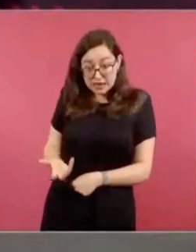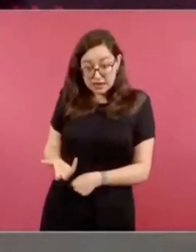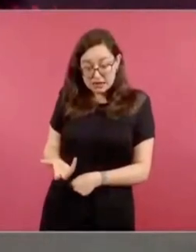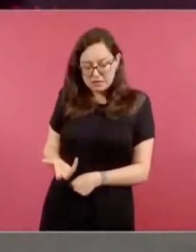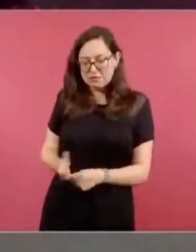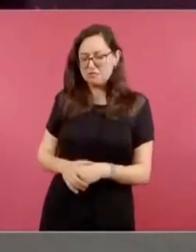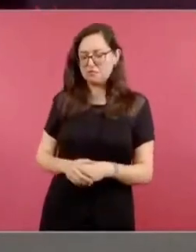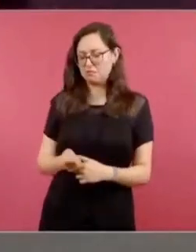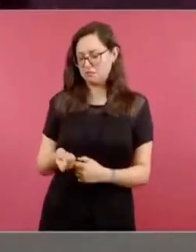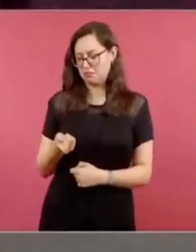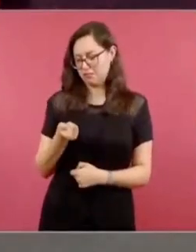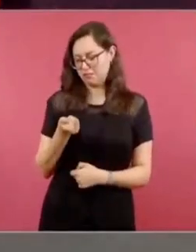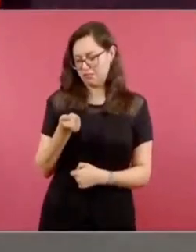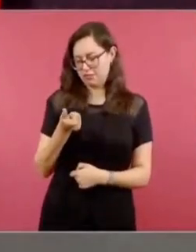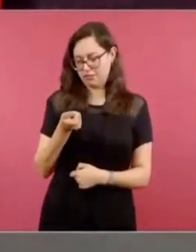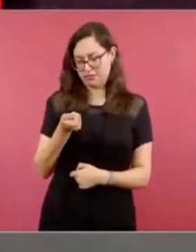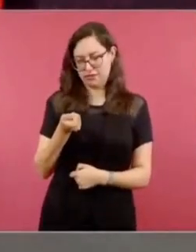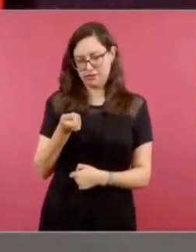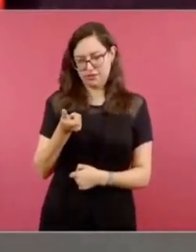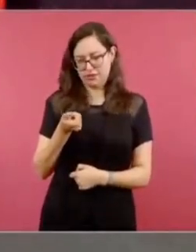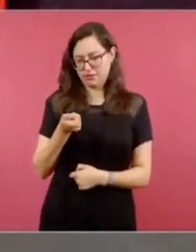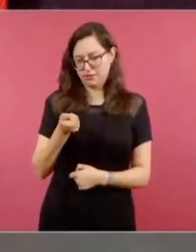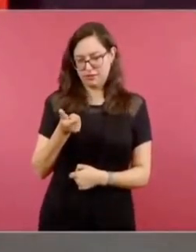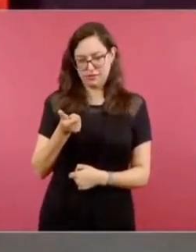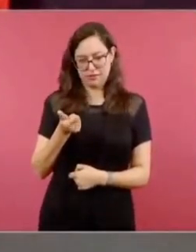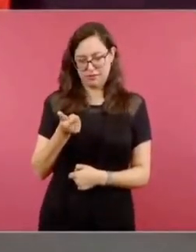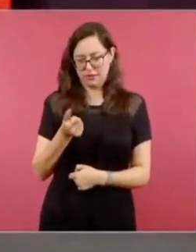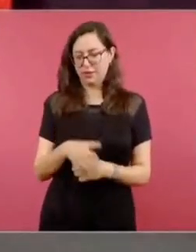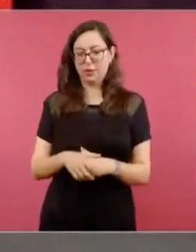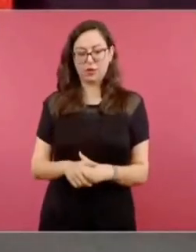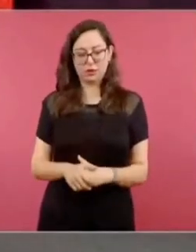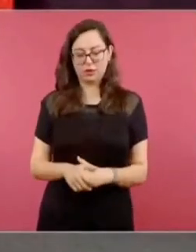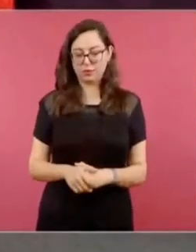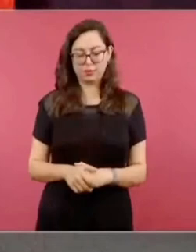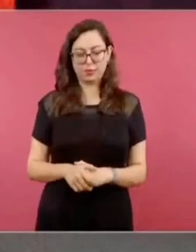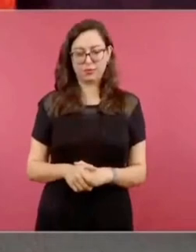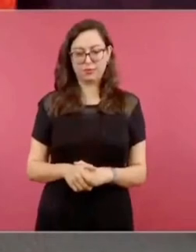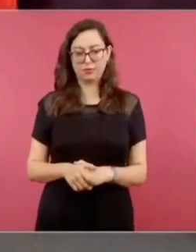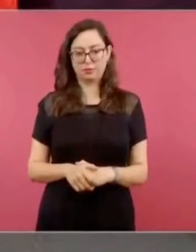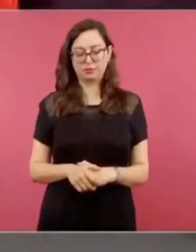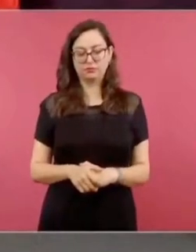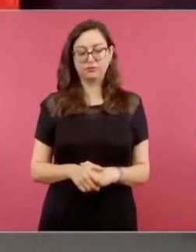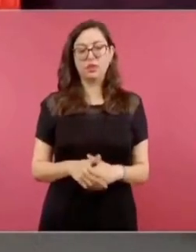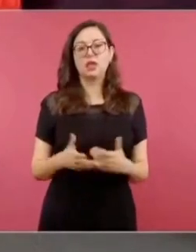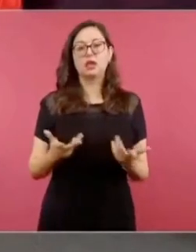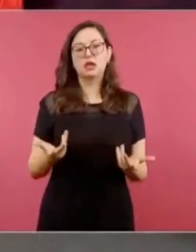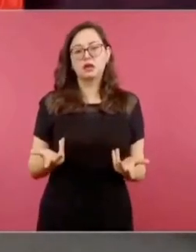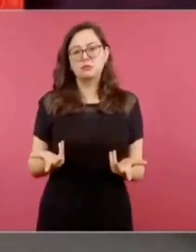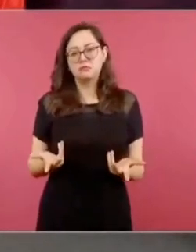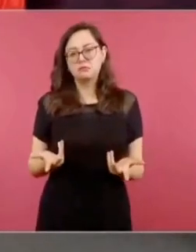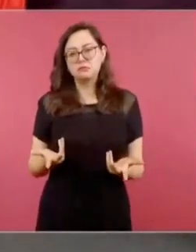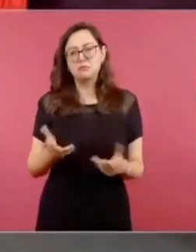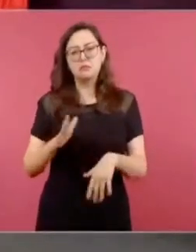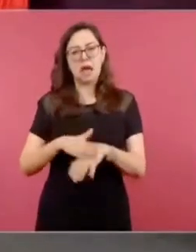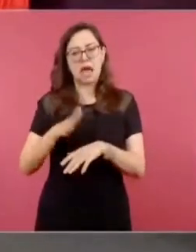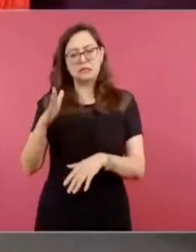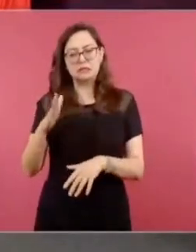hay componentes de fentanilo,